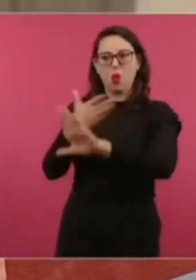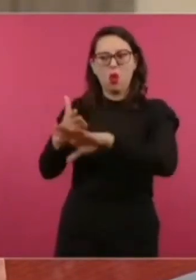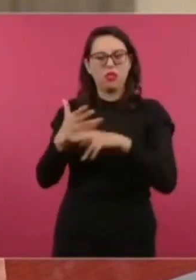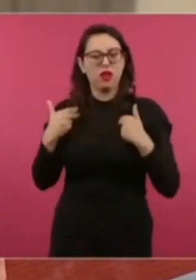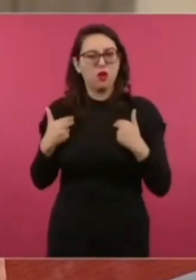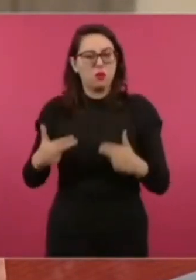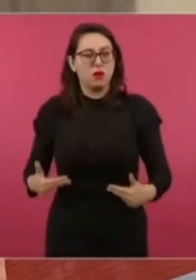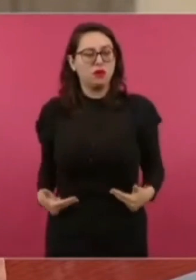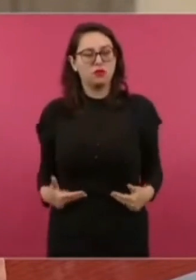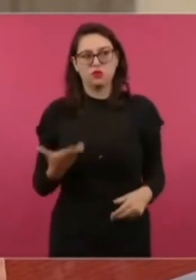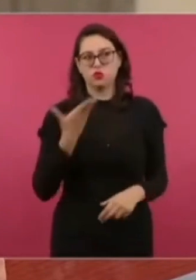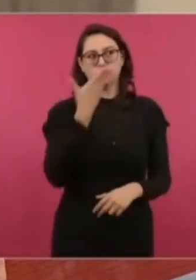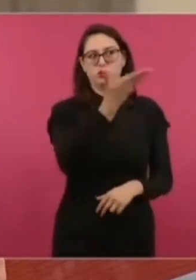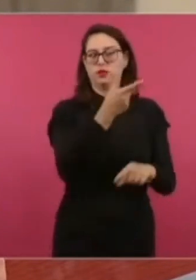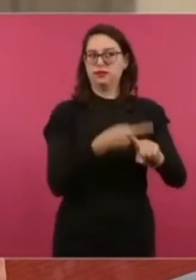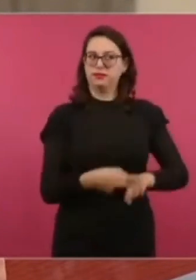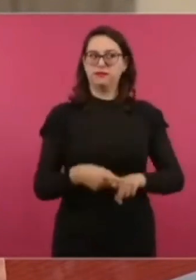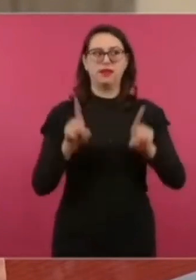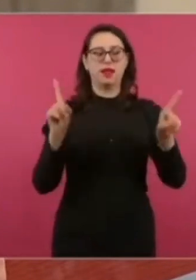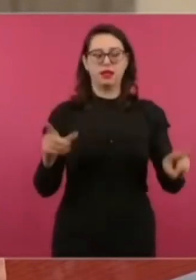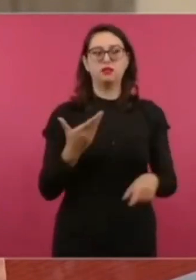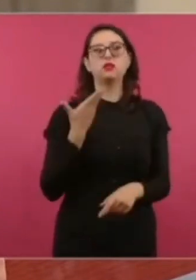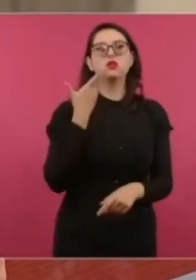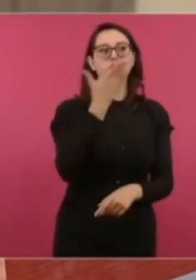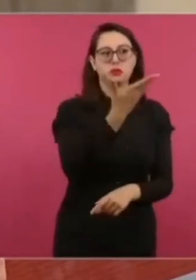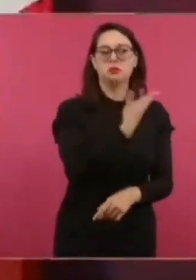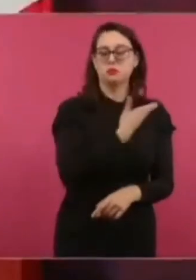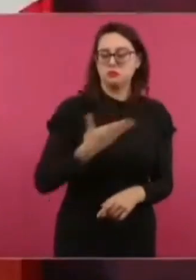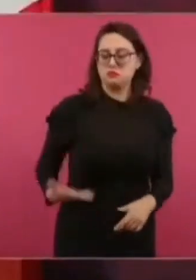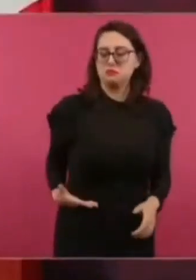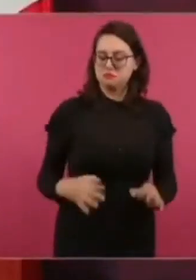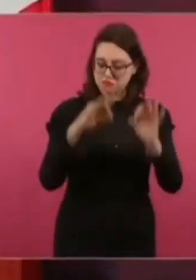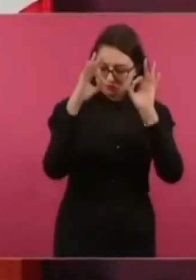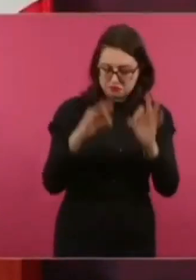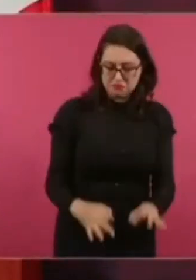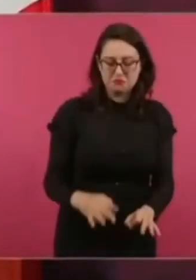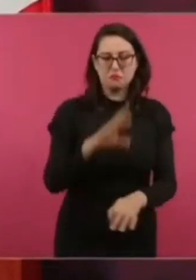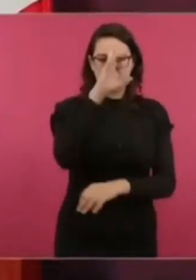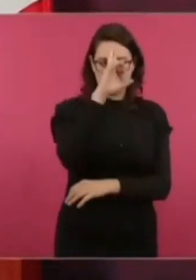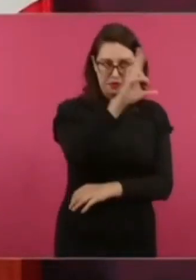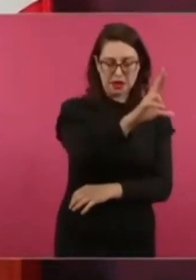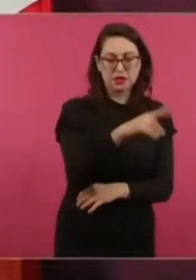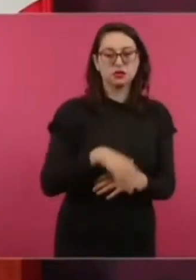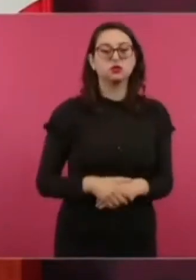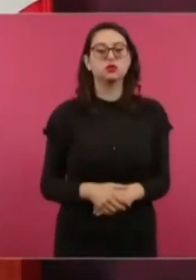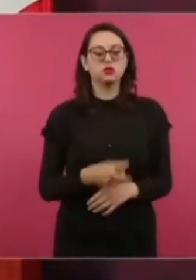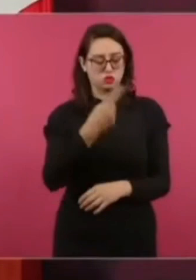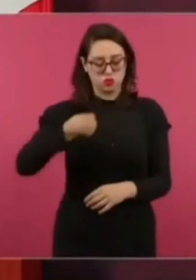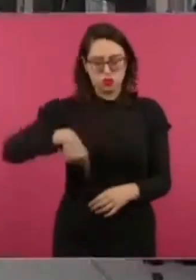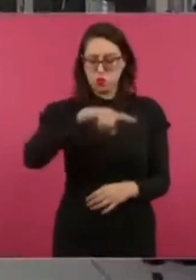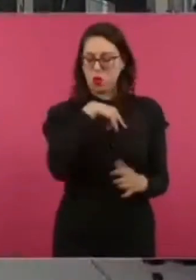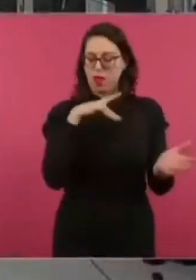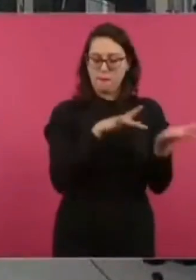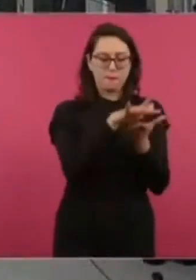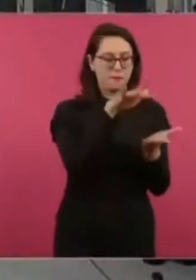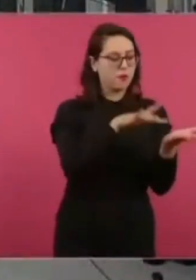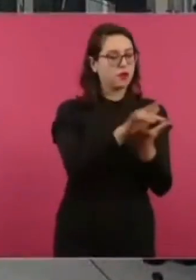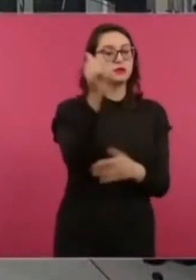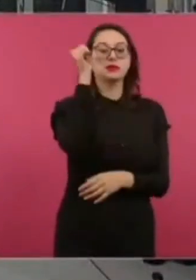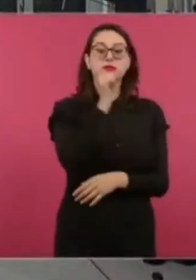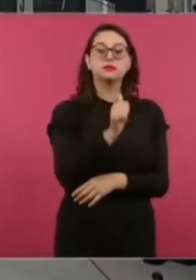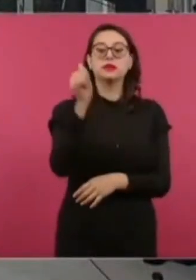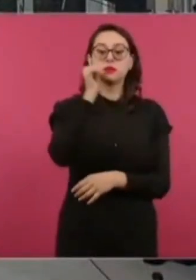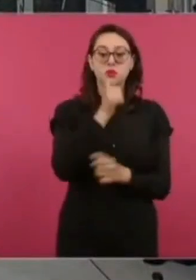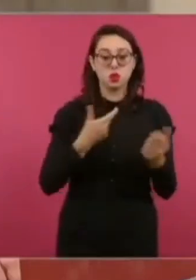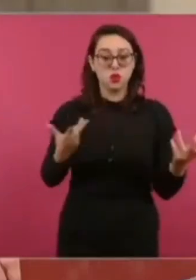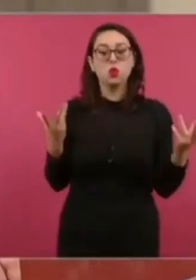Usted es otra cosa, presidente. Por eso cuente con nosotros. Vamos